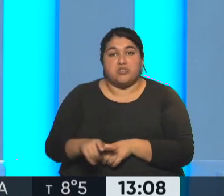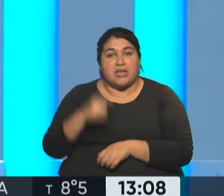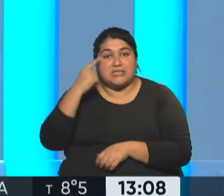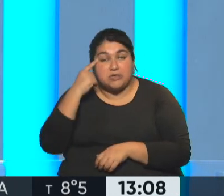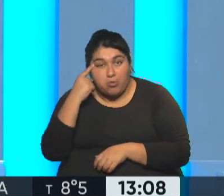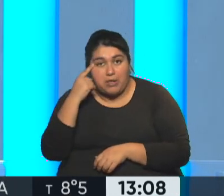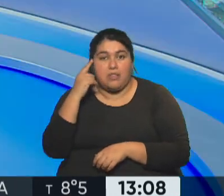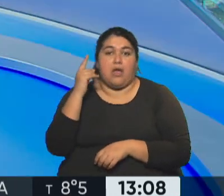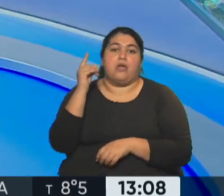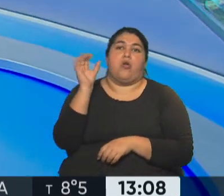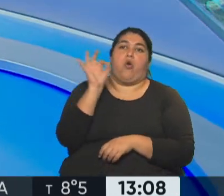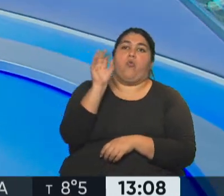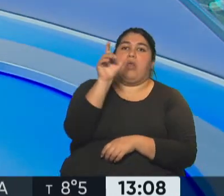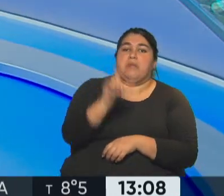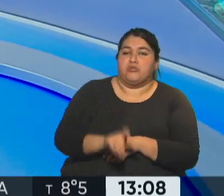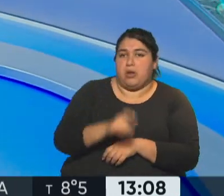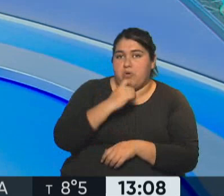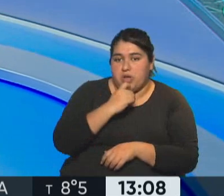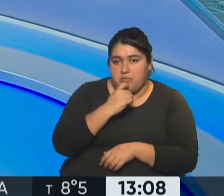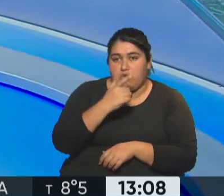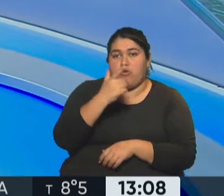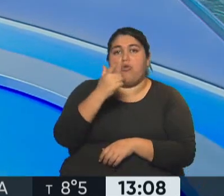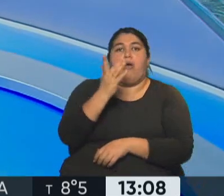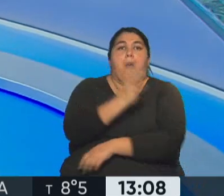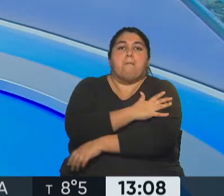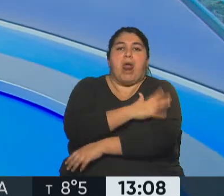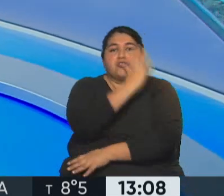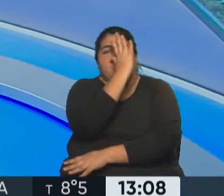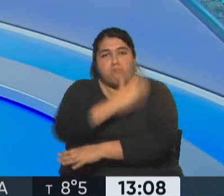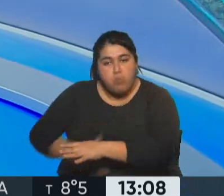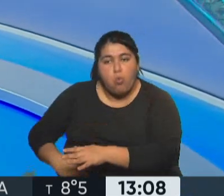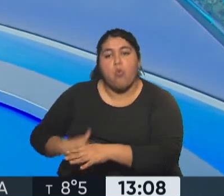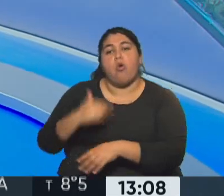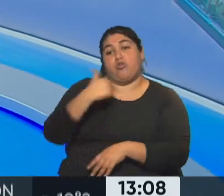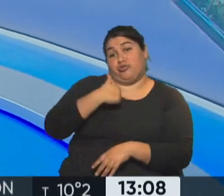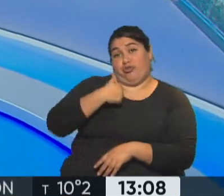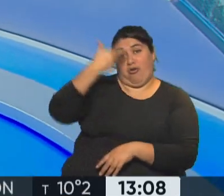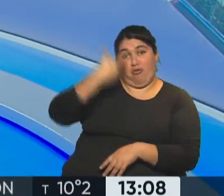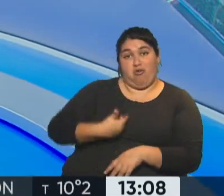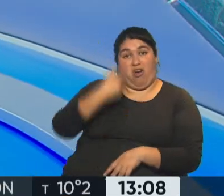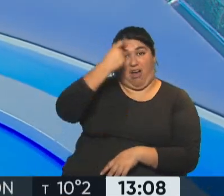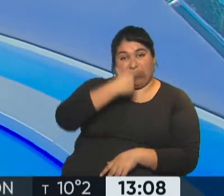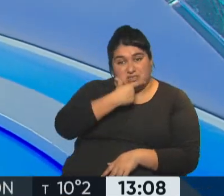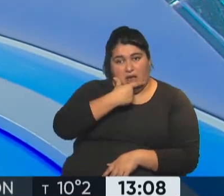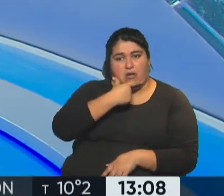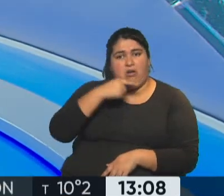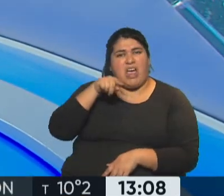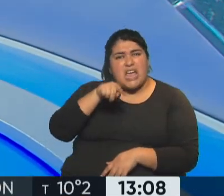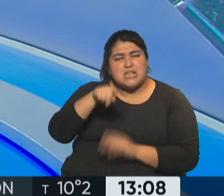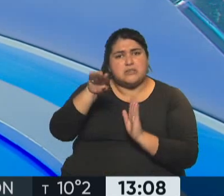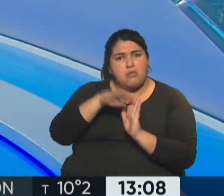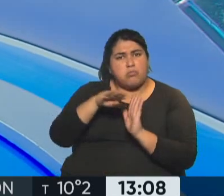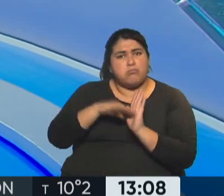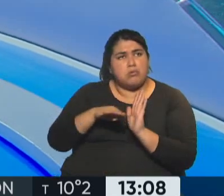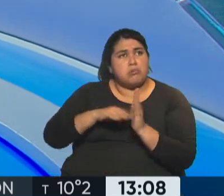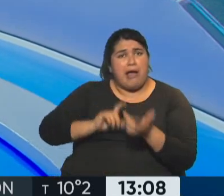persona a la que se le amputó un brazo, una pierna, o en mi caso, que soy una persona ciega, esas condiciones no van a